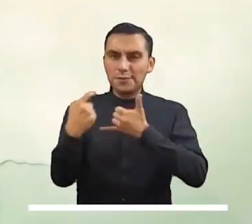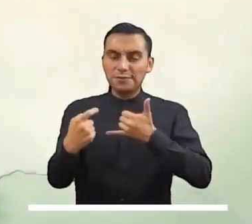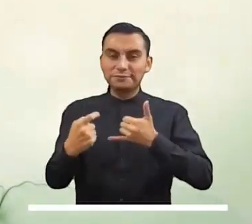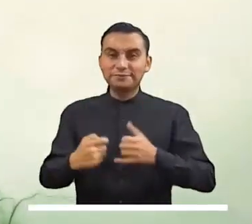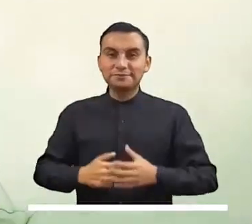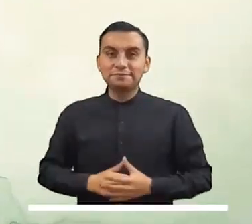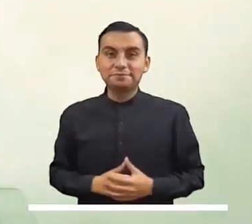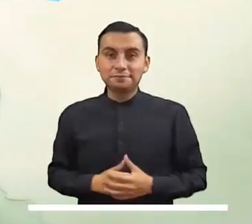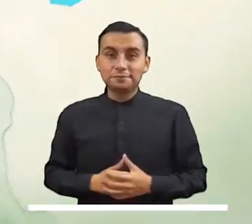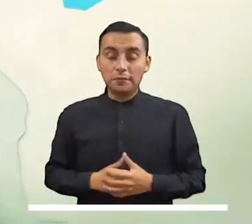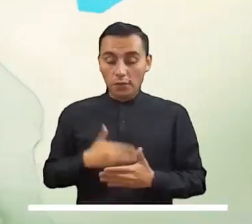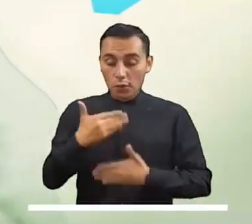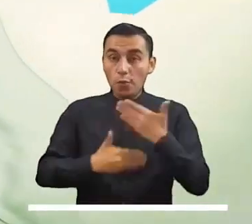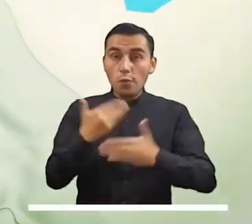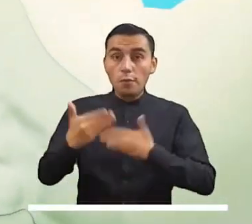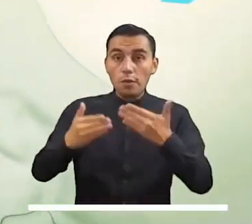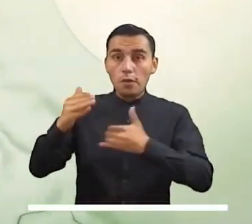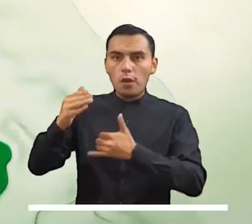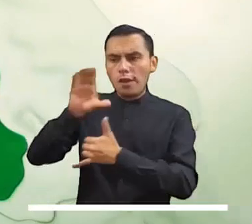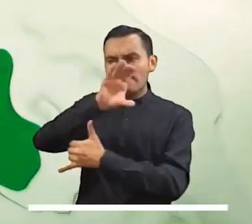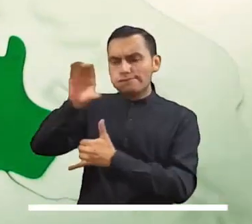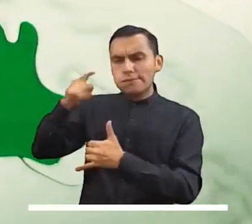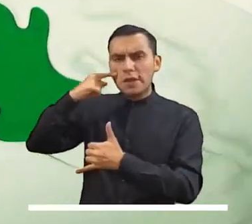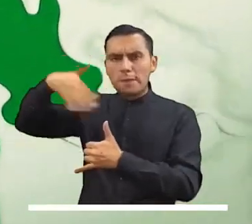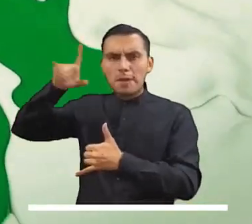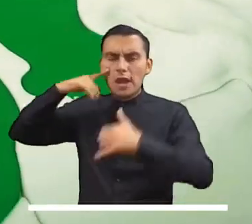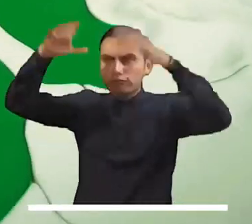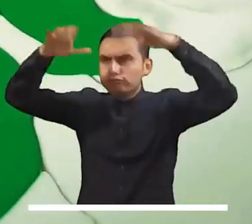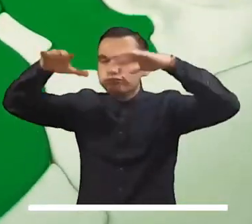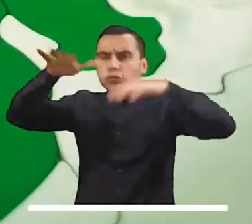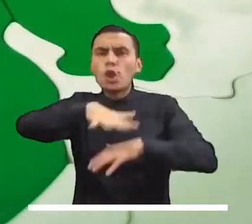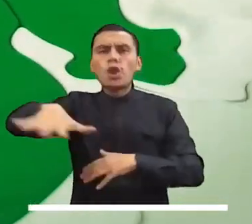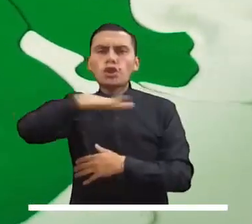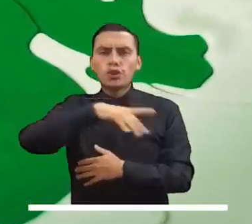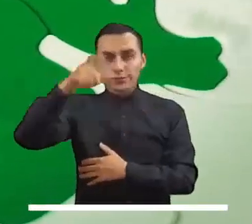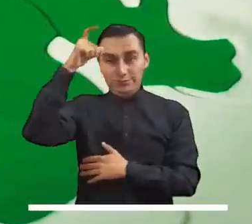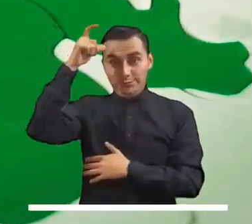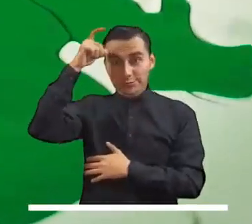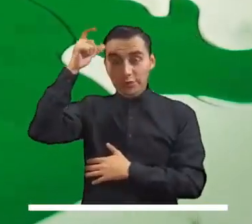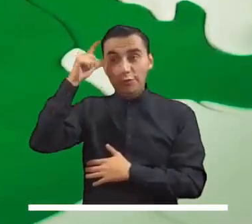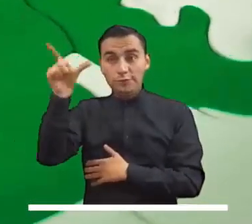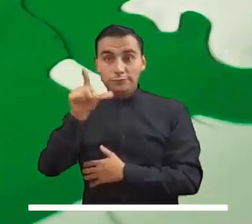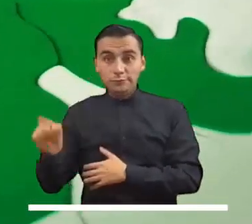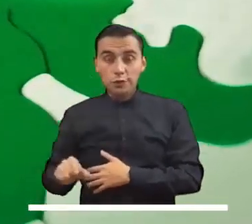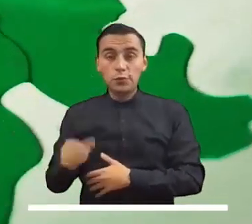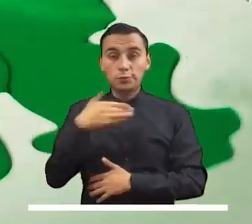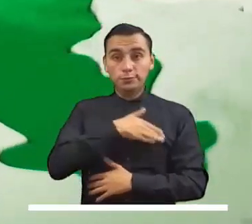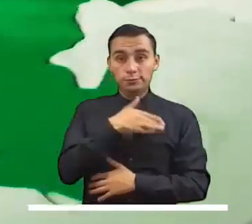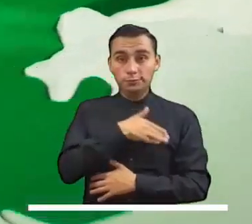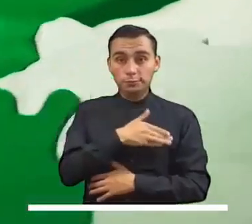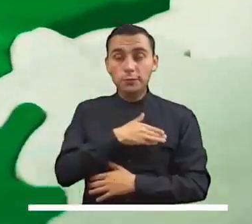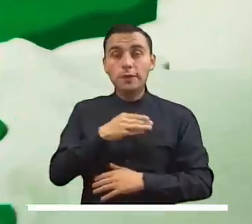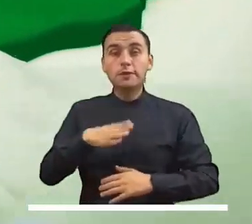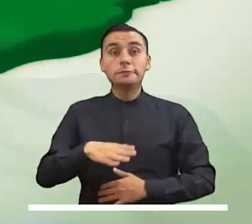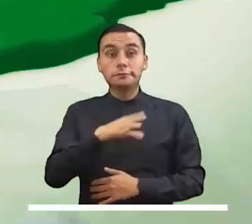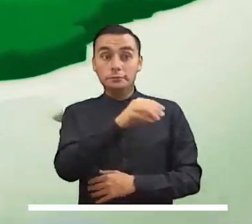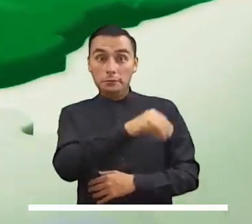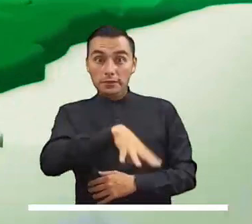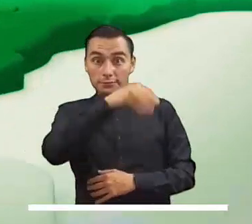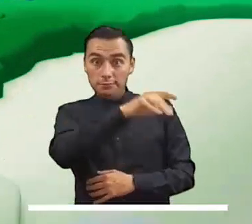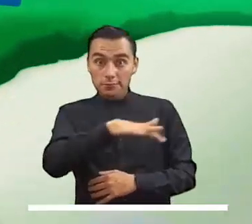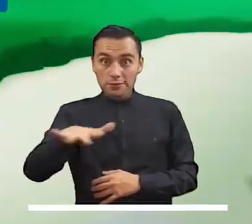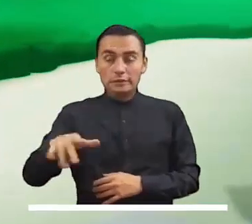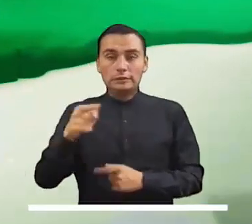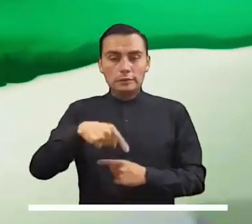lluvias del Caribe se concentrarían en los departamentos de Córdoba, Sucre, Bolívar, Magdalena, Cesar y La Guajira.